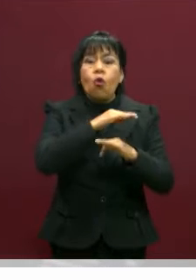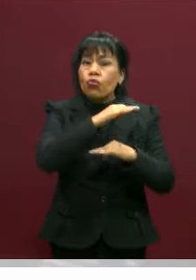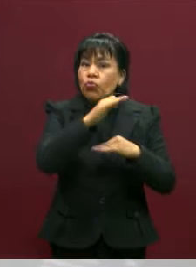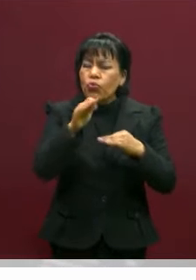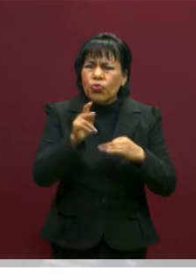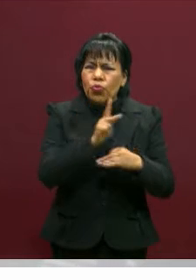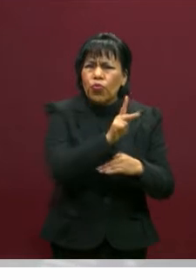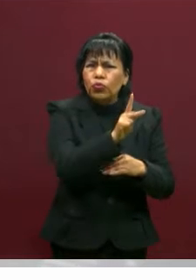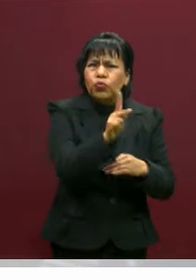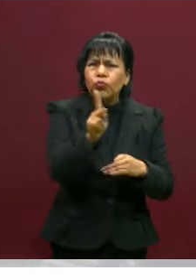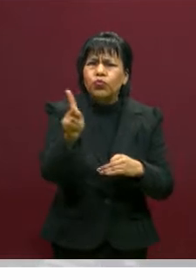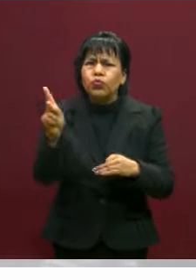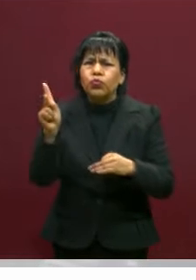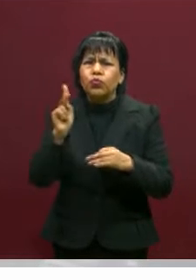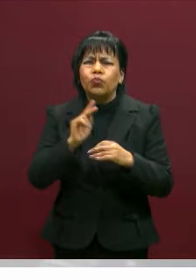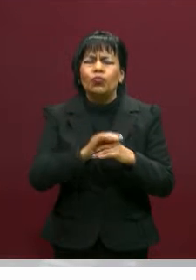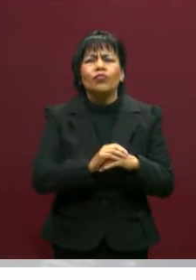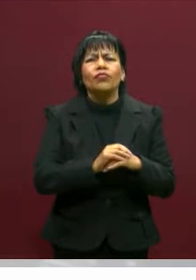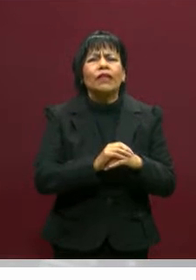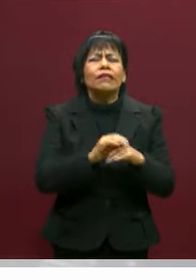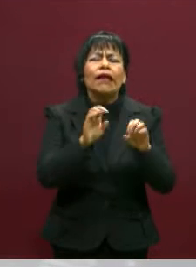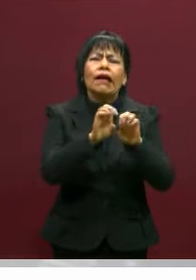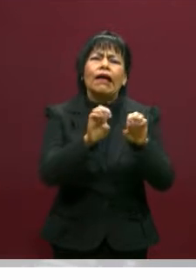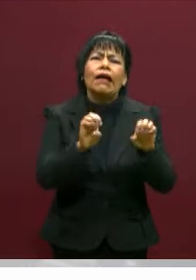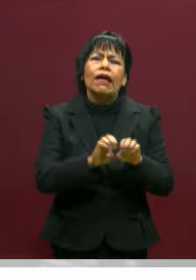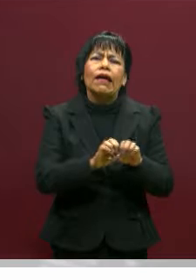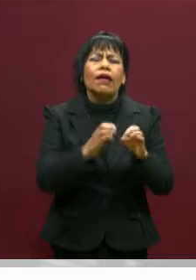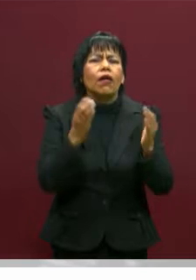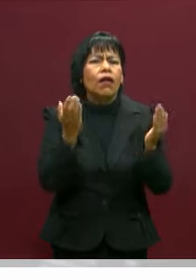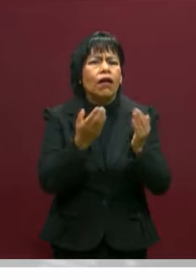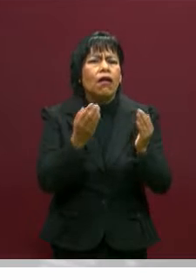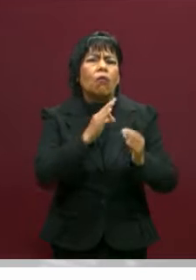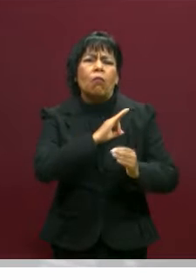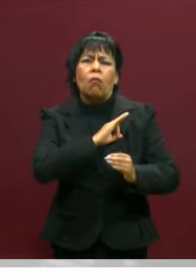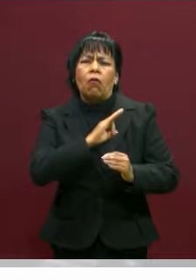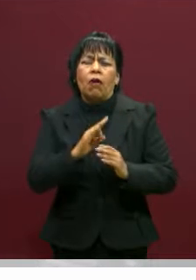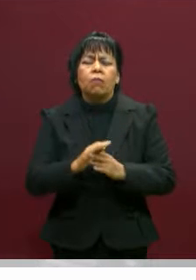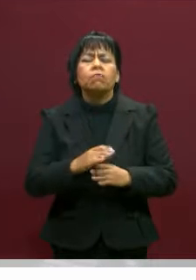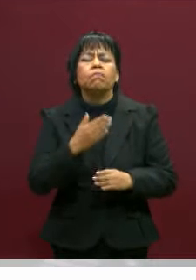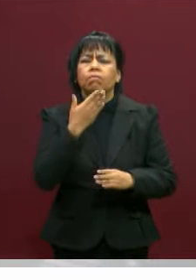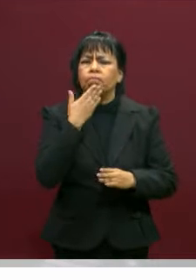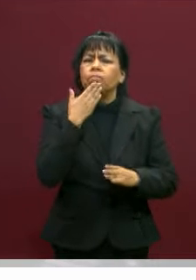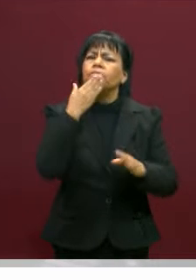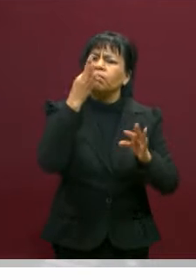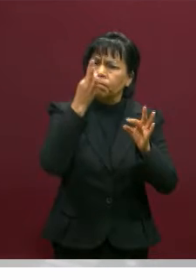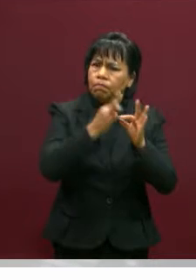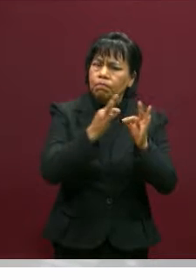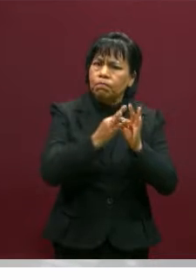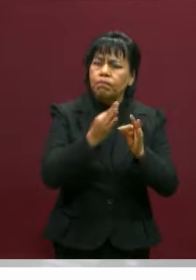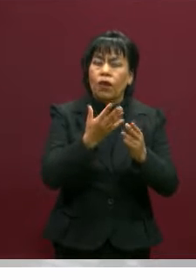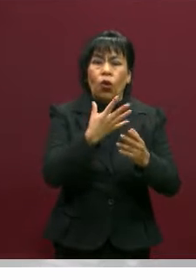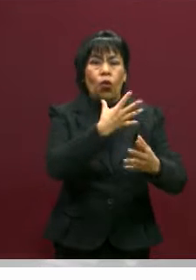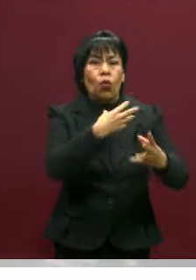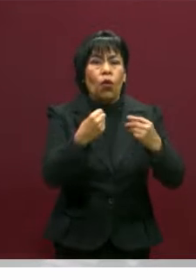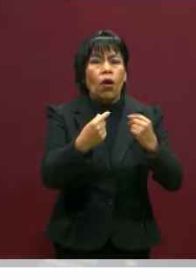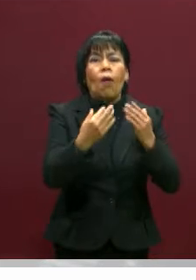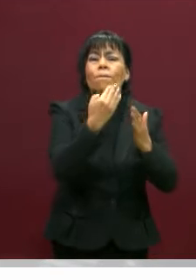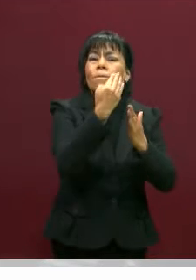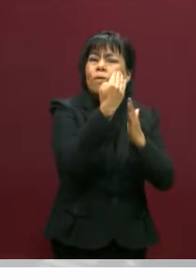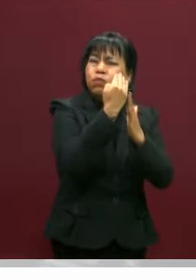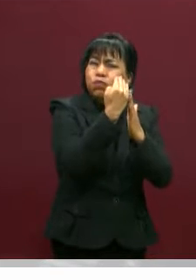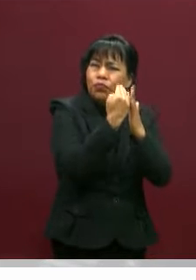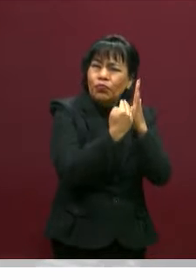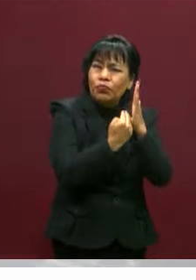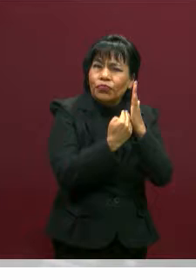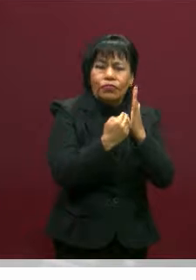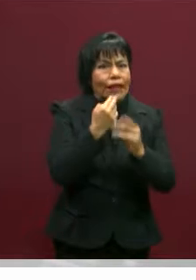tengamos un lugar preponderante en esta labor de equipo del pacto comunitario, podremos lograr que el índice de contagios vaya bajando.